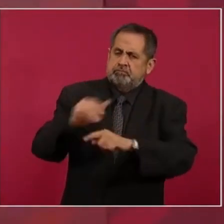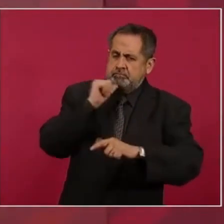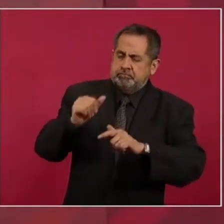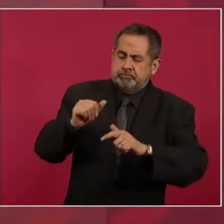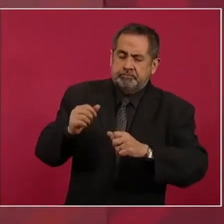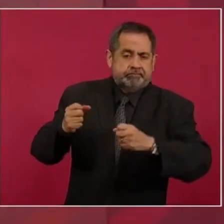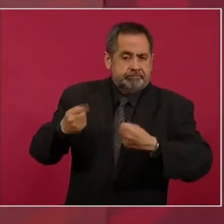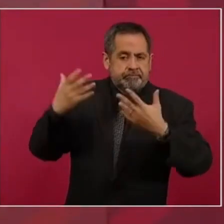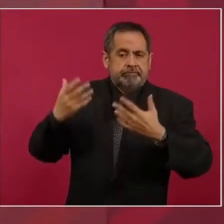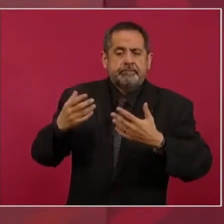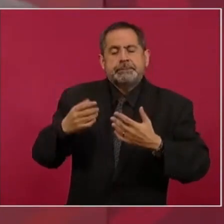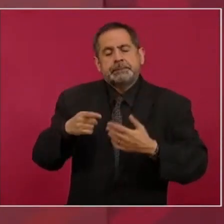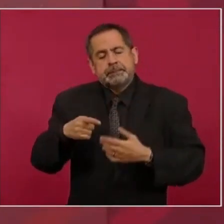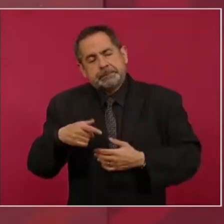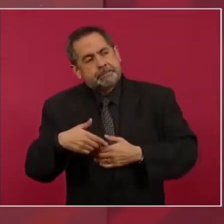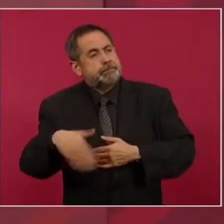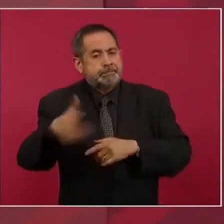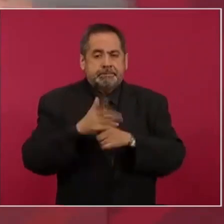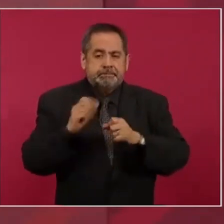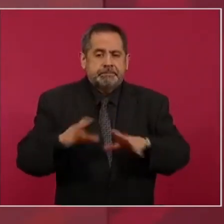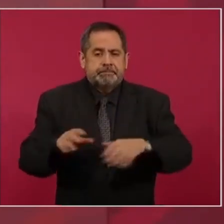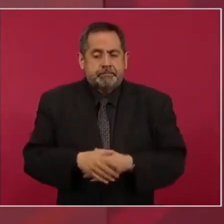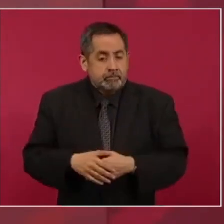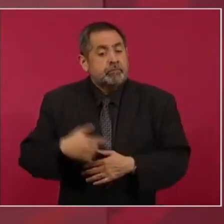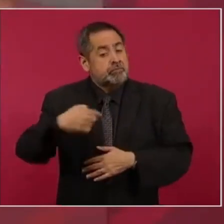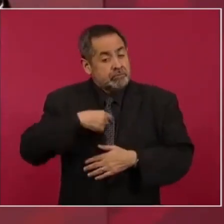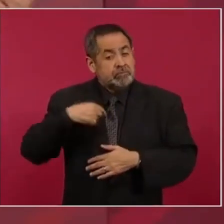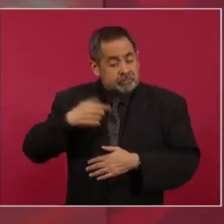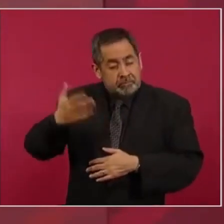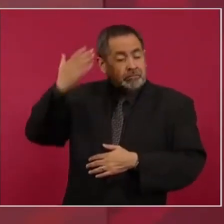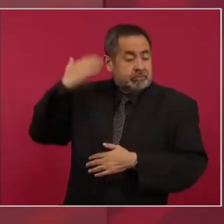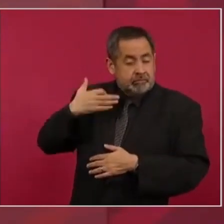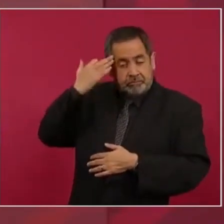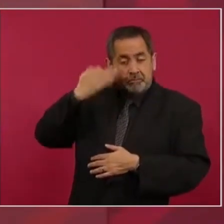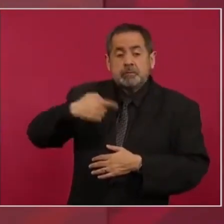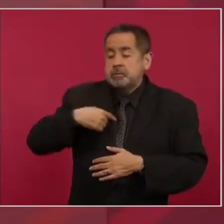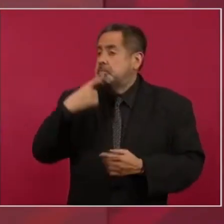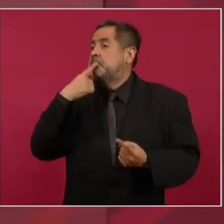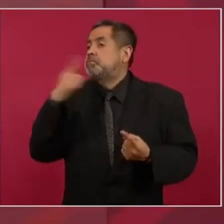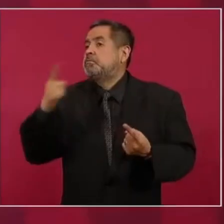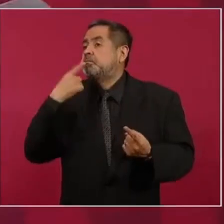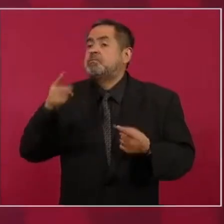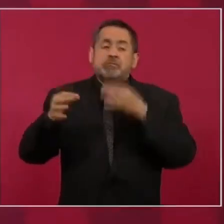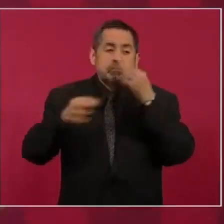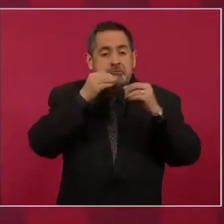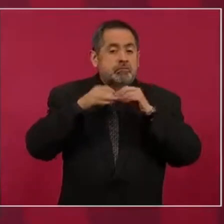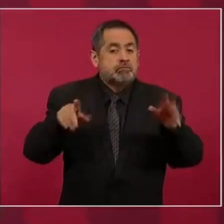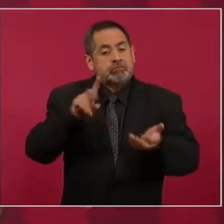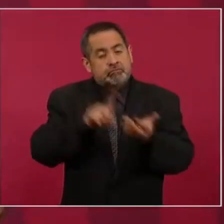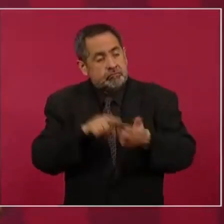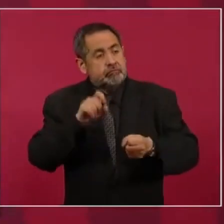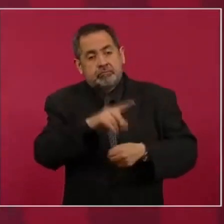Entonces, todo esto pues yo lo denuncié en su momento en Coahuila,